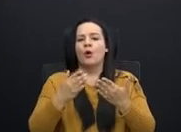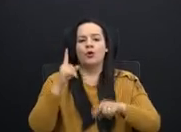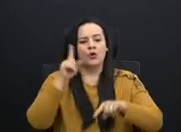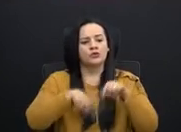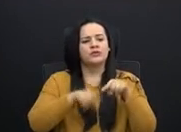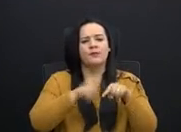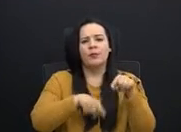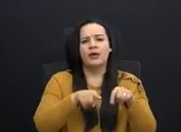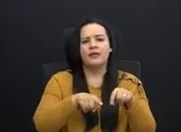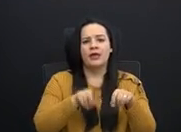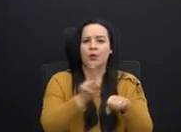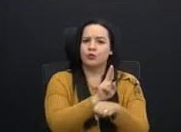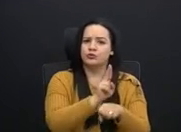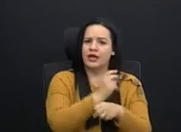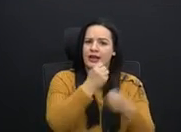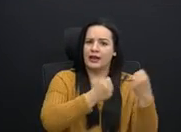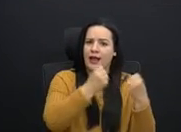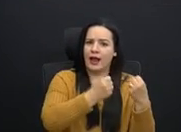que sí se pueda andar en bus?